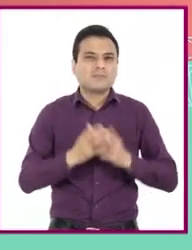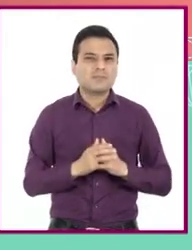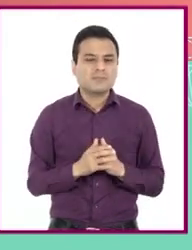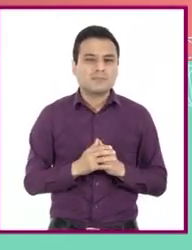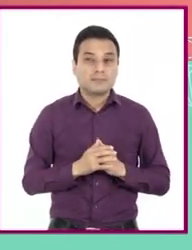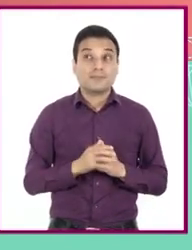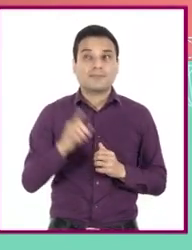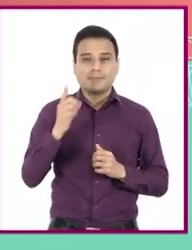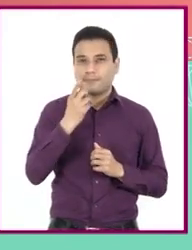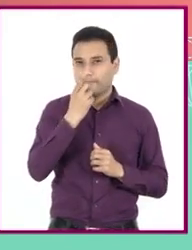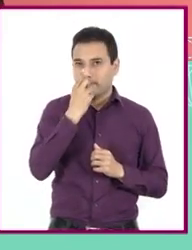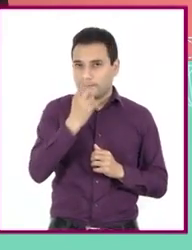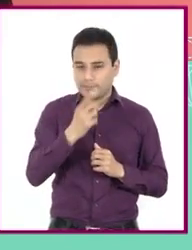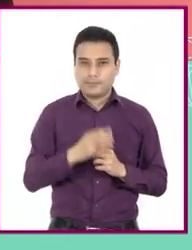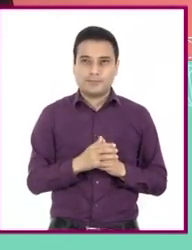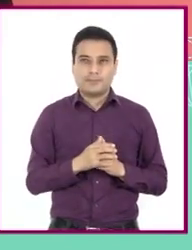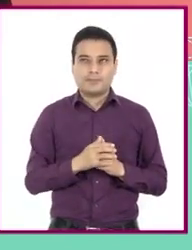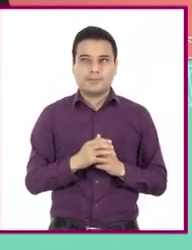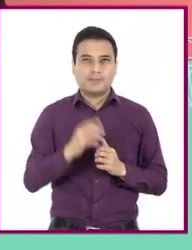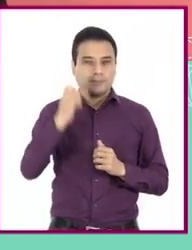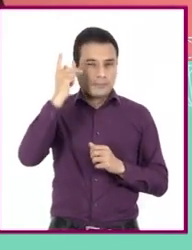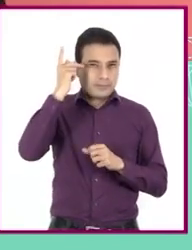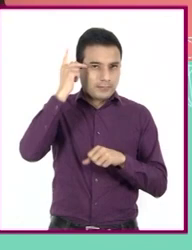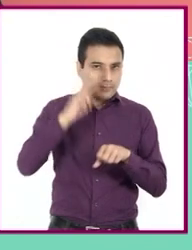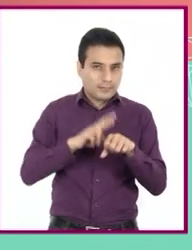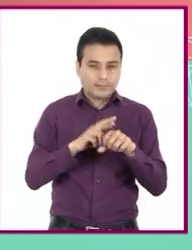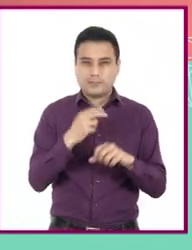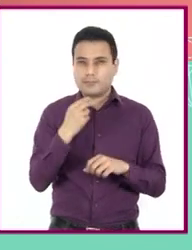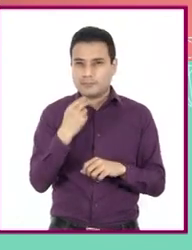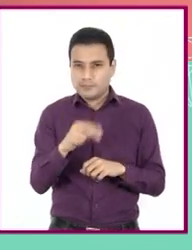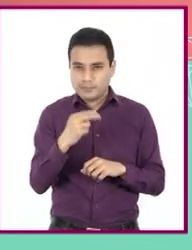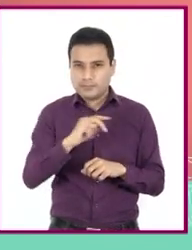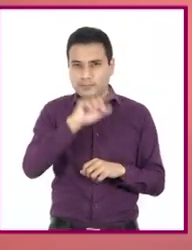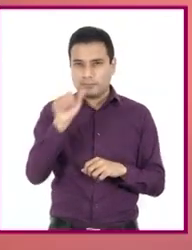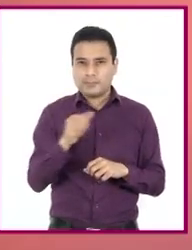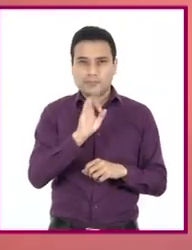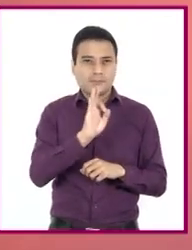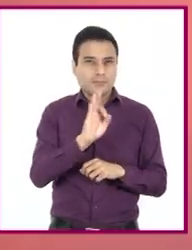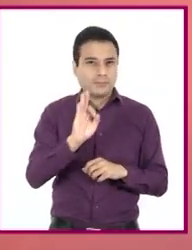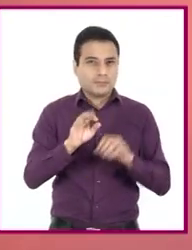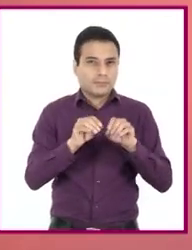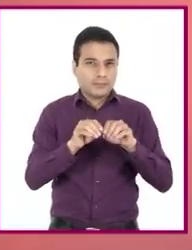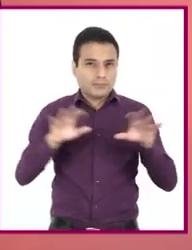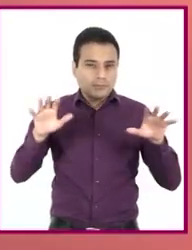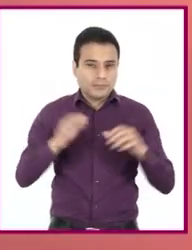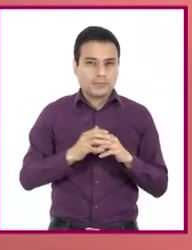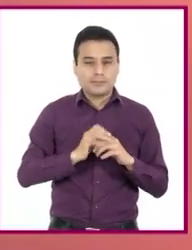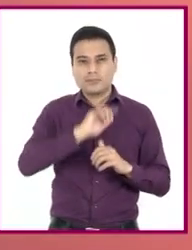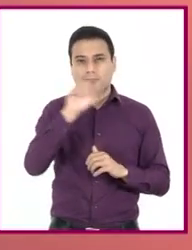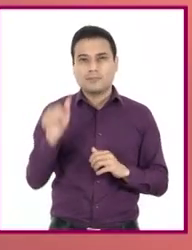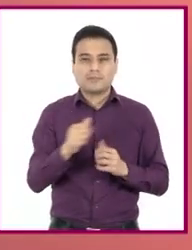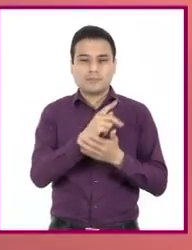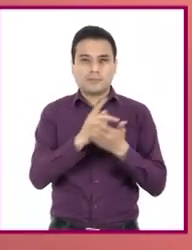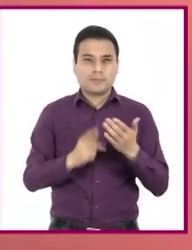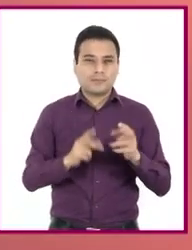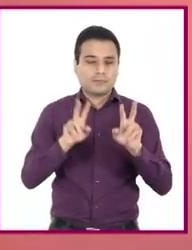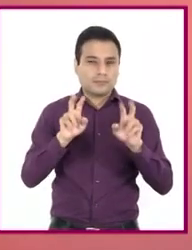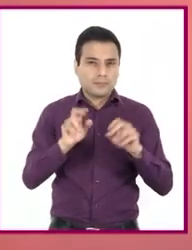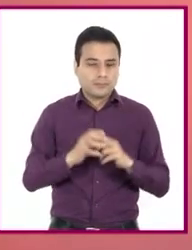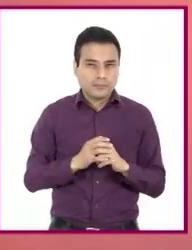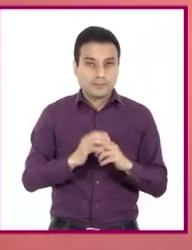Veo que inicia con el nombre del productor, seguido de la fecha de transmisión. Después, el título del programa.